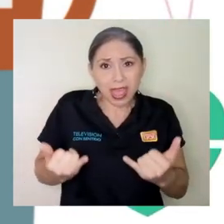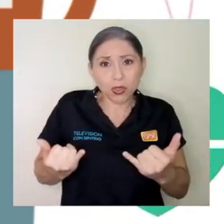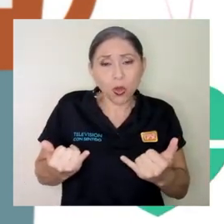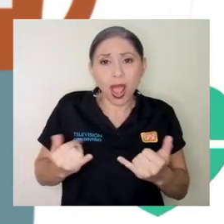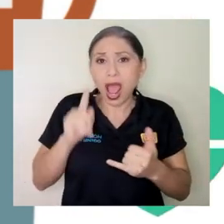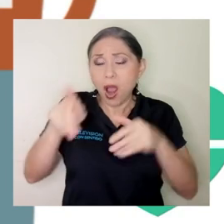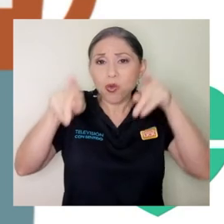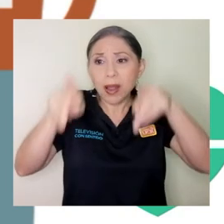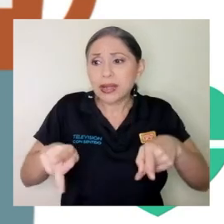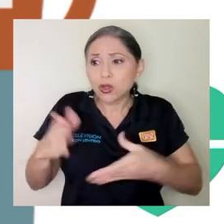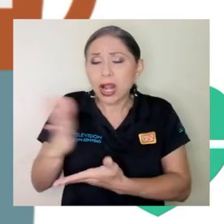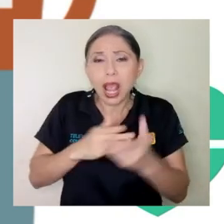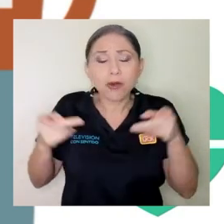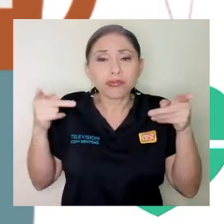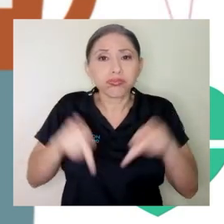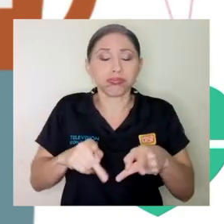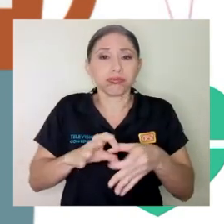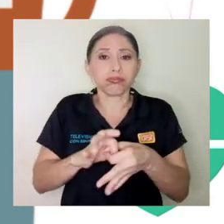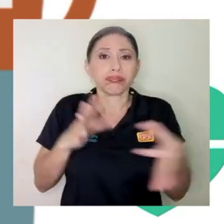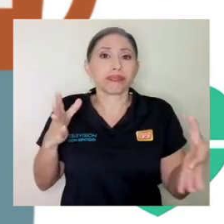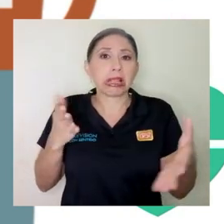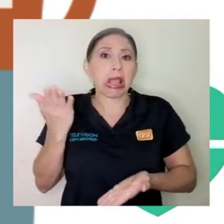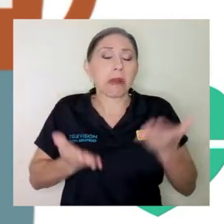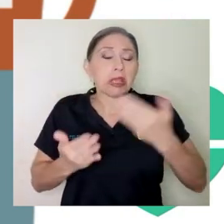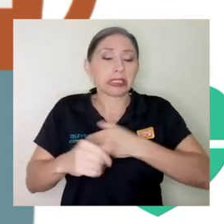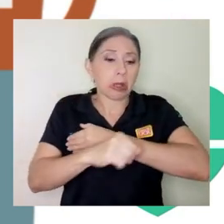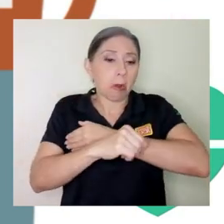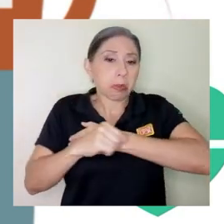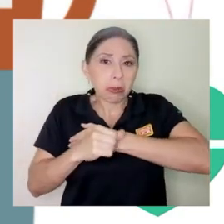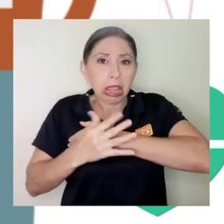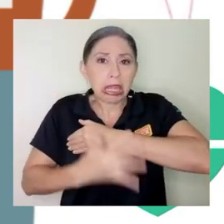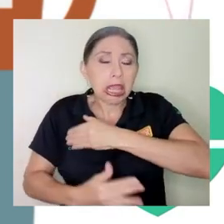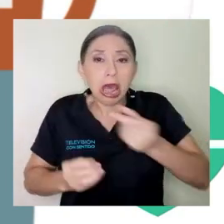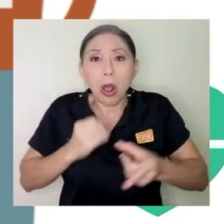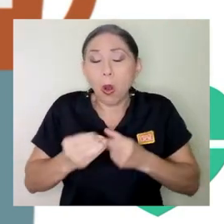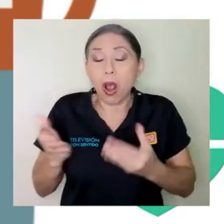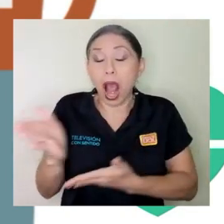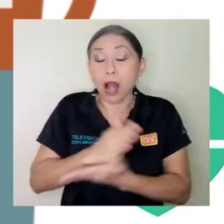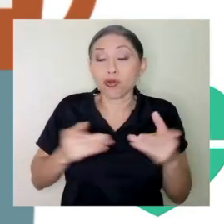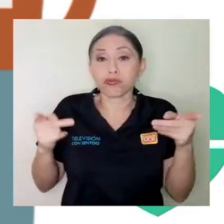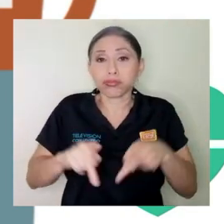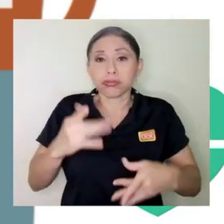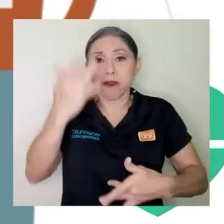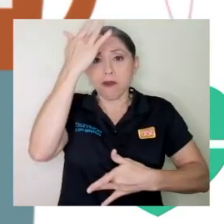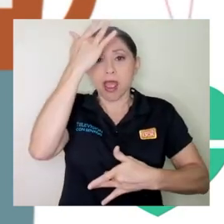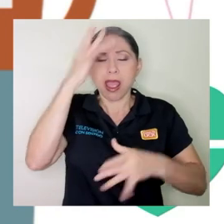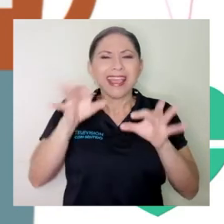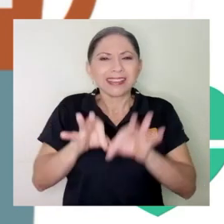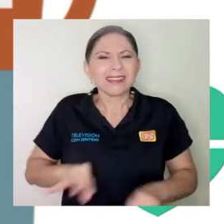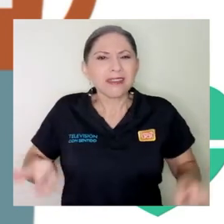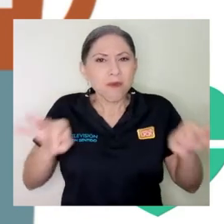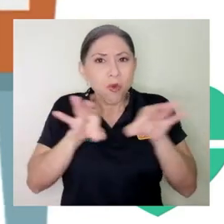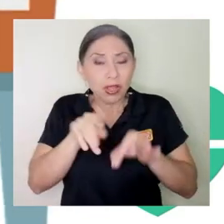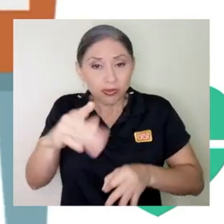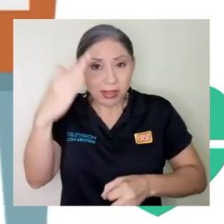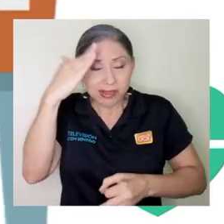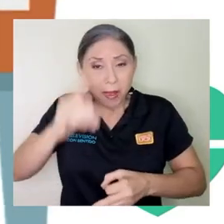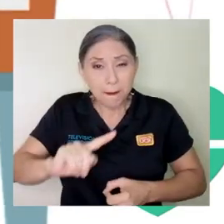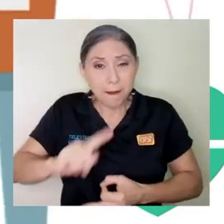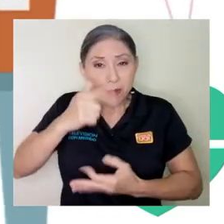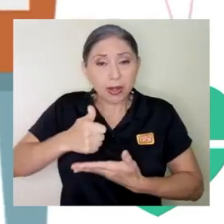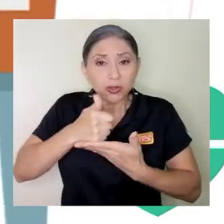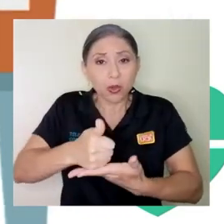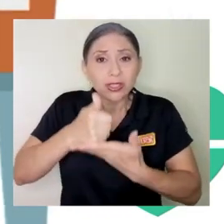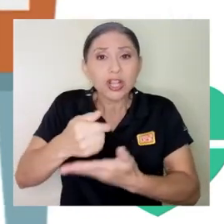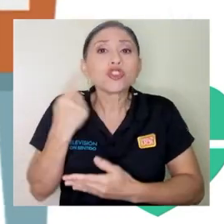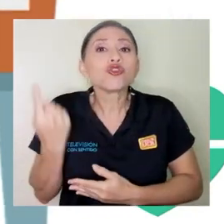que ha sido víctima de alguna herida o de repente afectada por alguna enfermedad. Es importante que tenga presente que los primeros